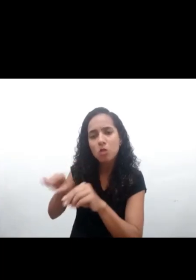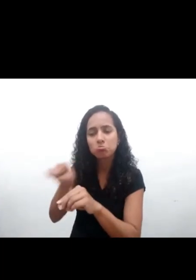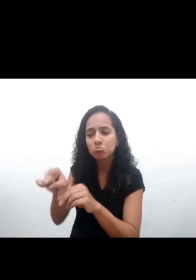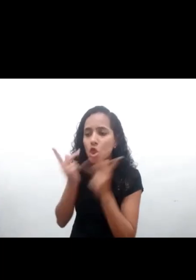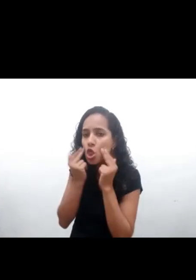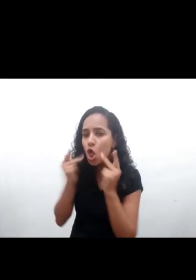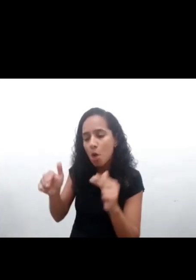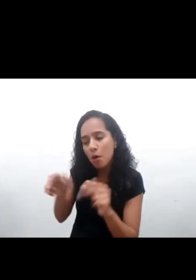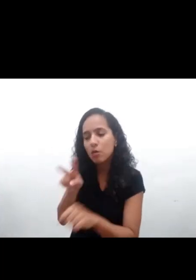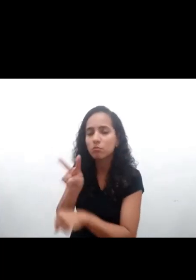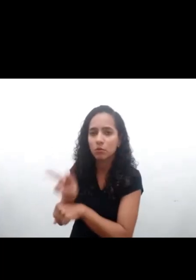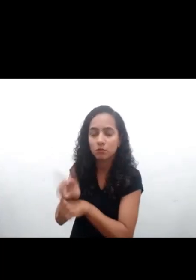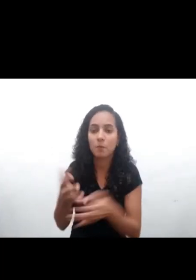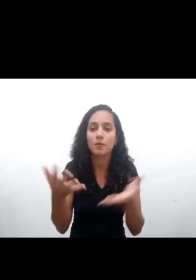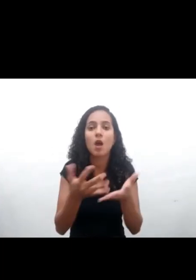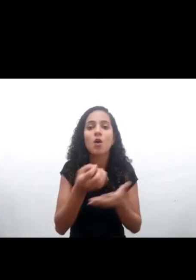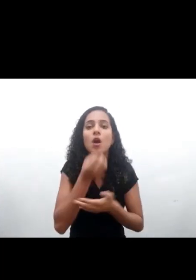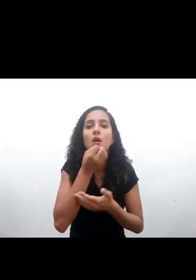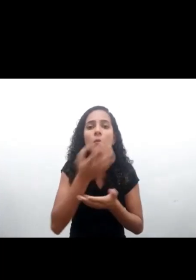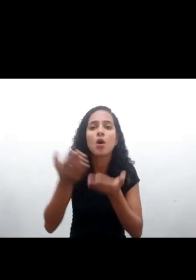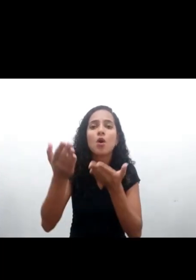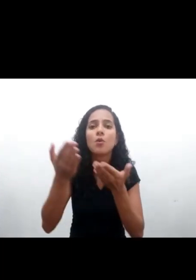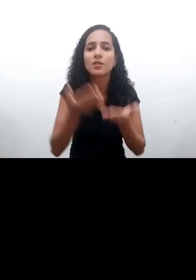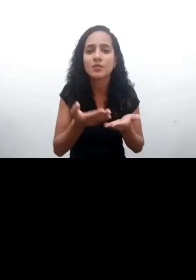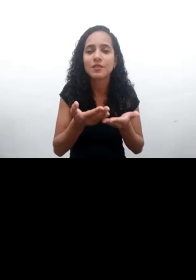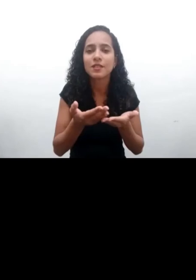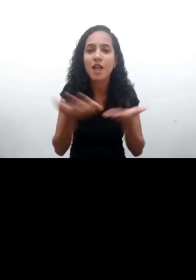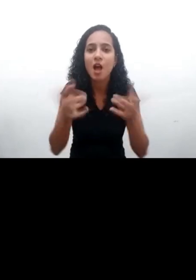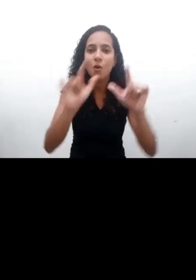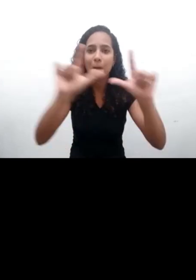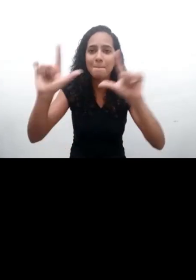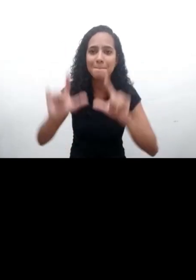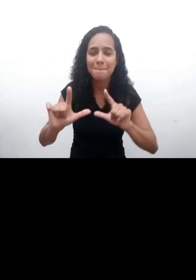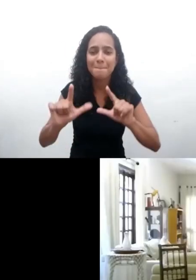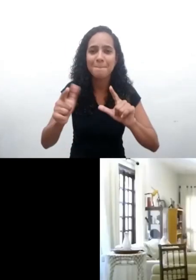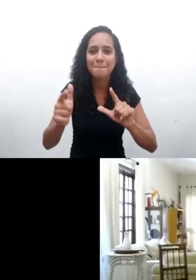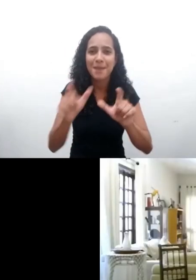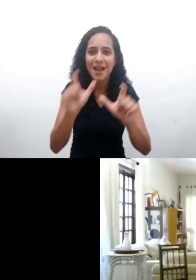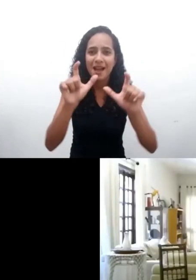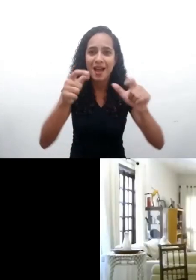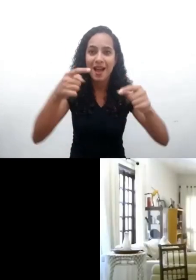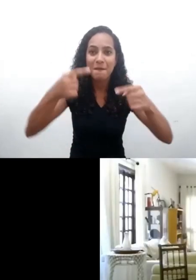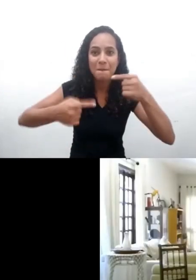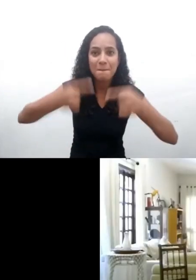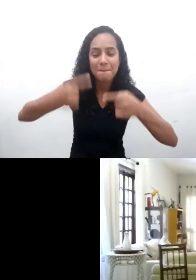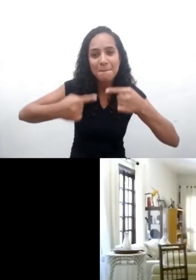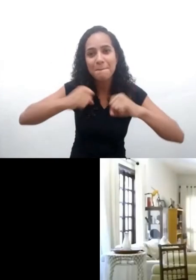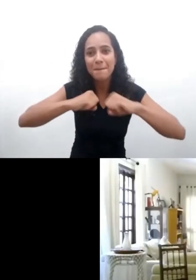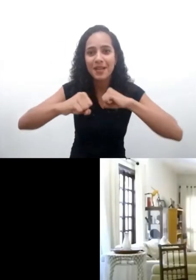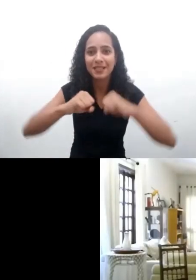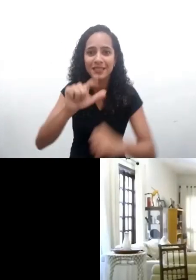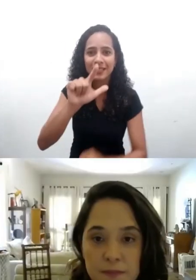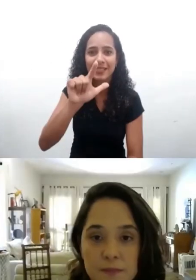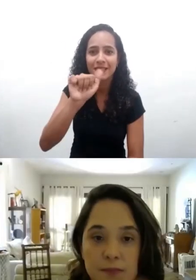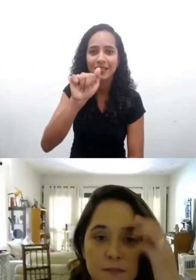Quisiera dar la bienvenida a nuestro panel de debatidores. Muy bienvenidos y